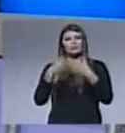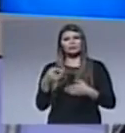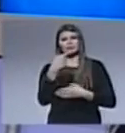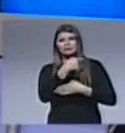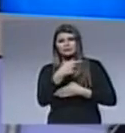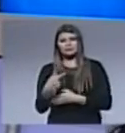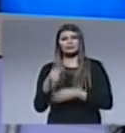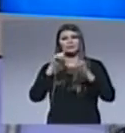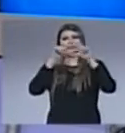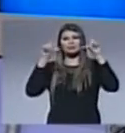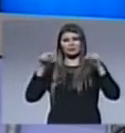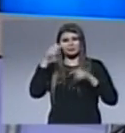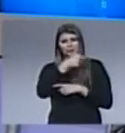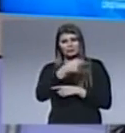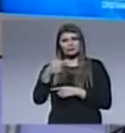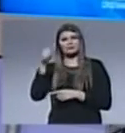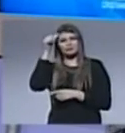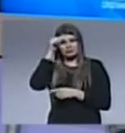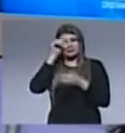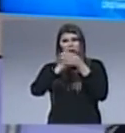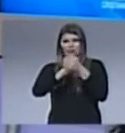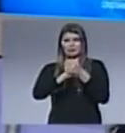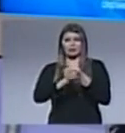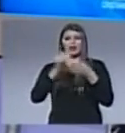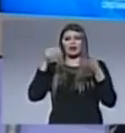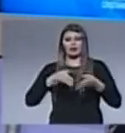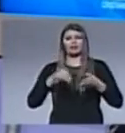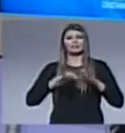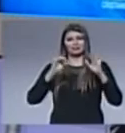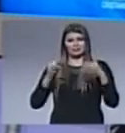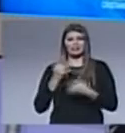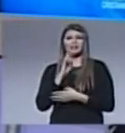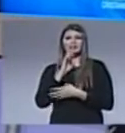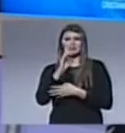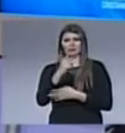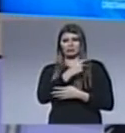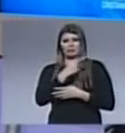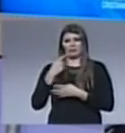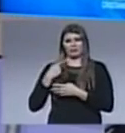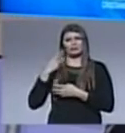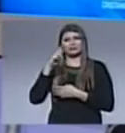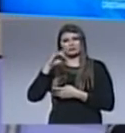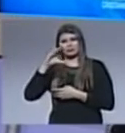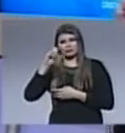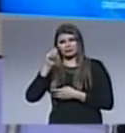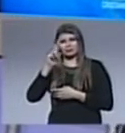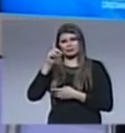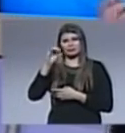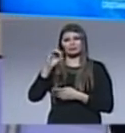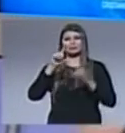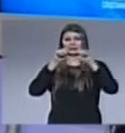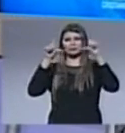semana de nuestro tema de la semana que es la amistad hoy ya tenemos la respuesta del pastor Ricardo Frizen sobre este tema y